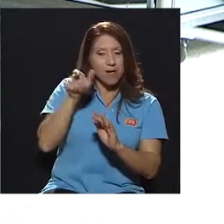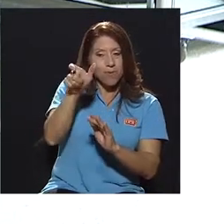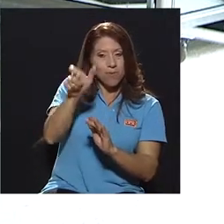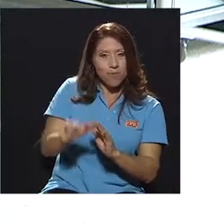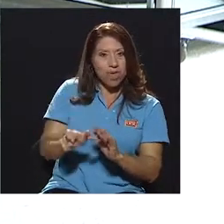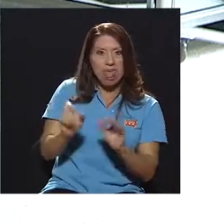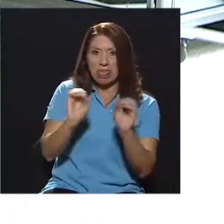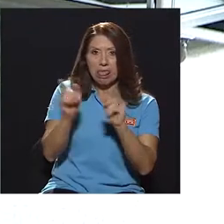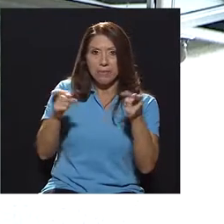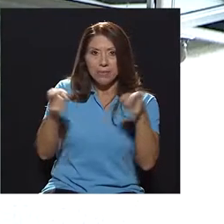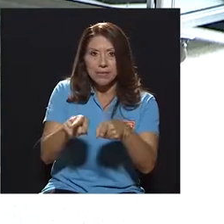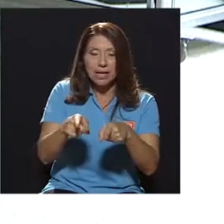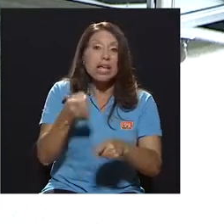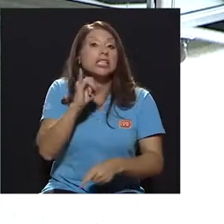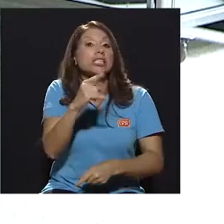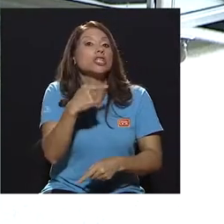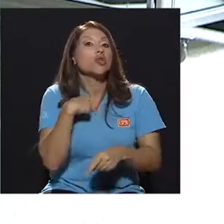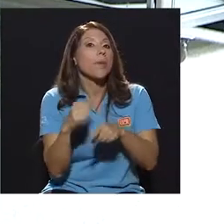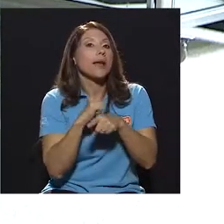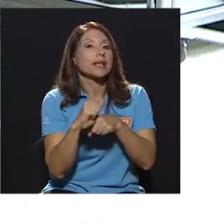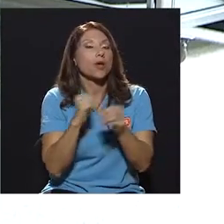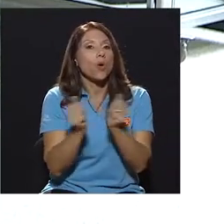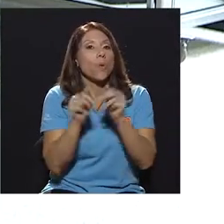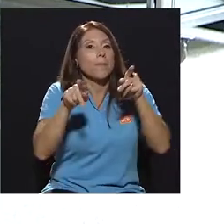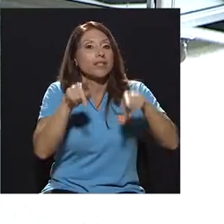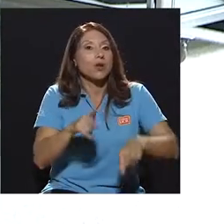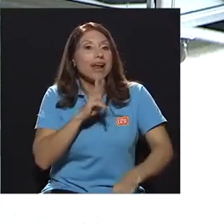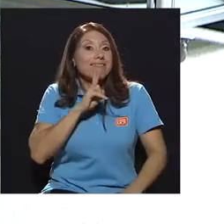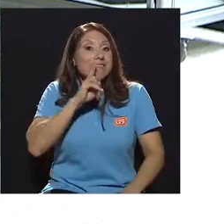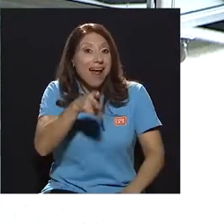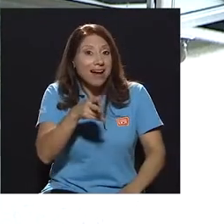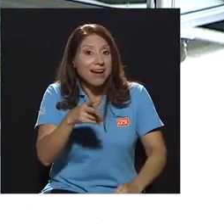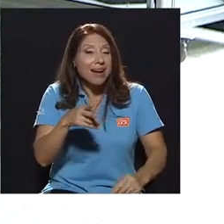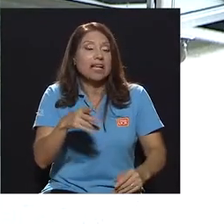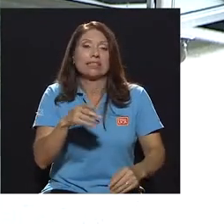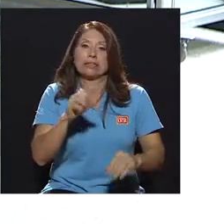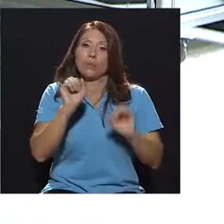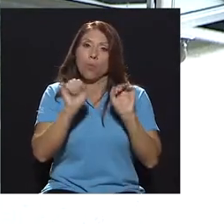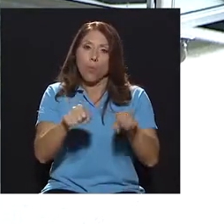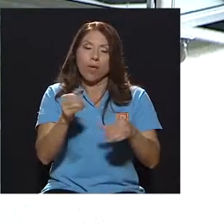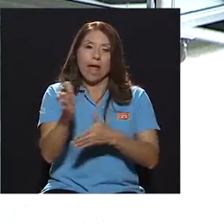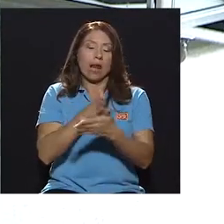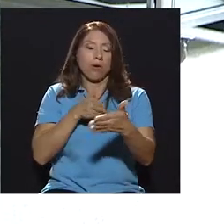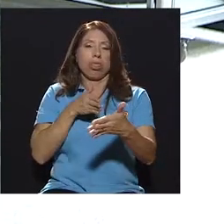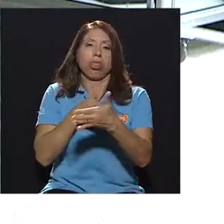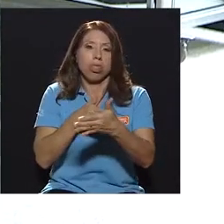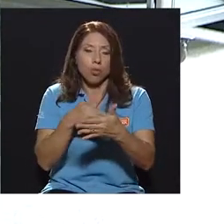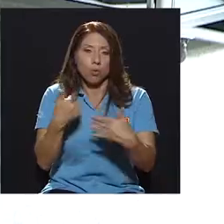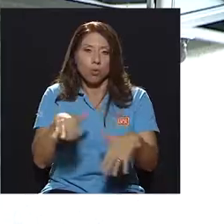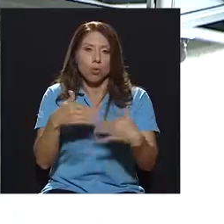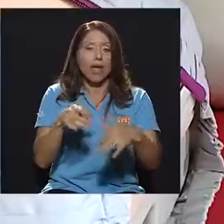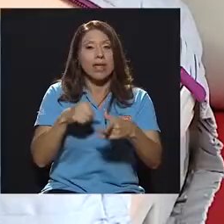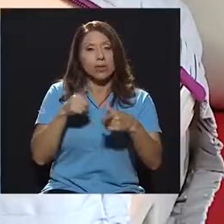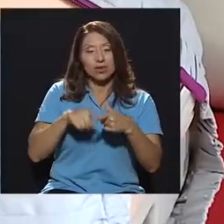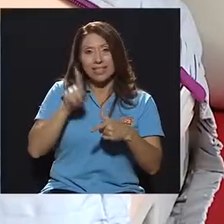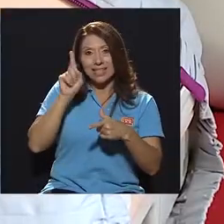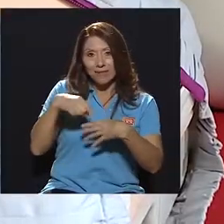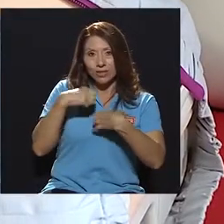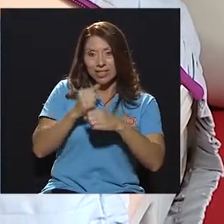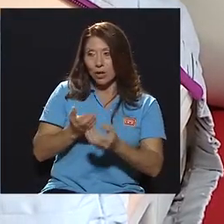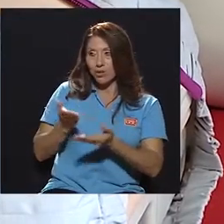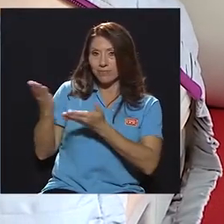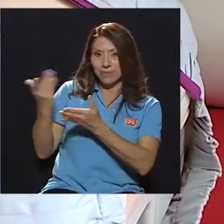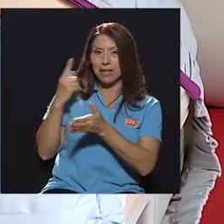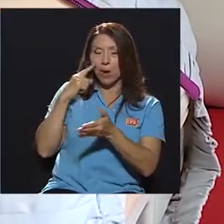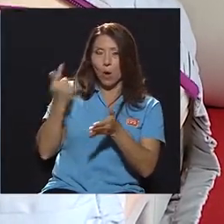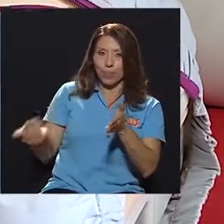daño porque si yo lo practico con una persona real en la casa sí puedo causar un daño importante. Entonces debo hacerlo de esta